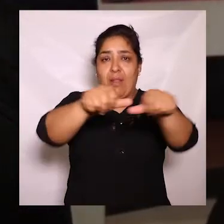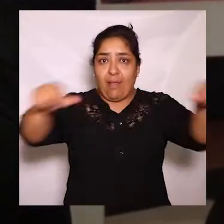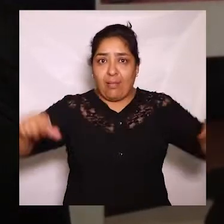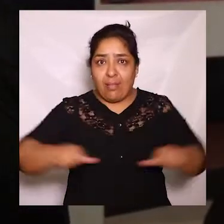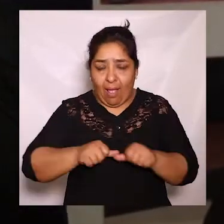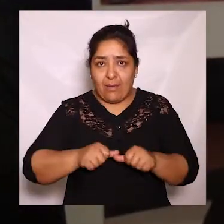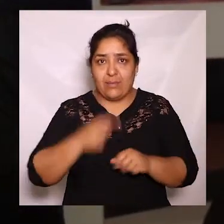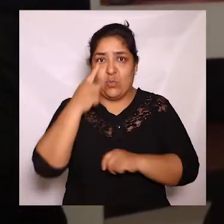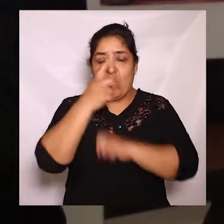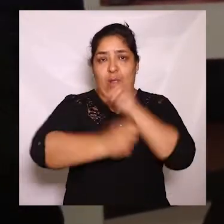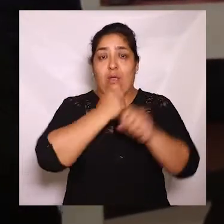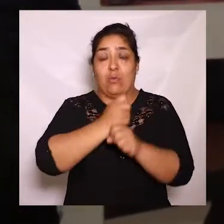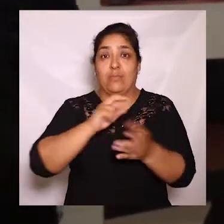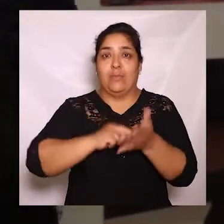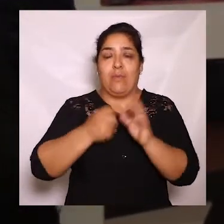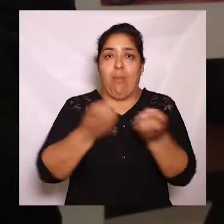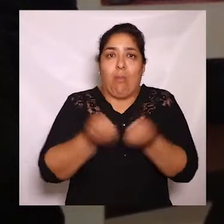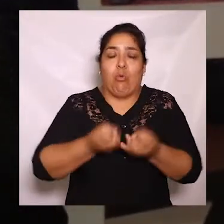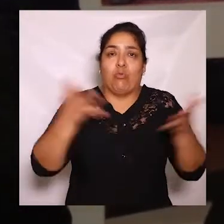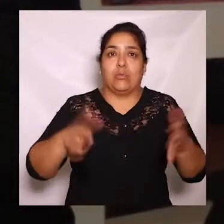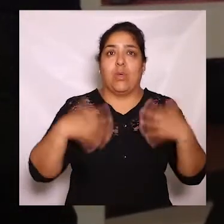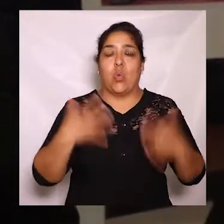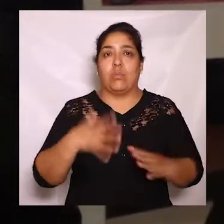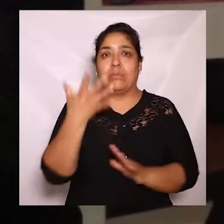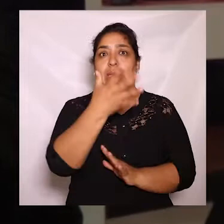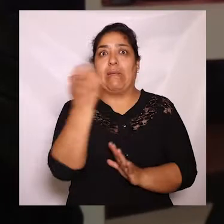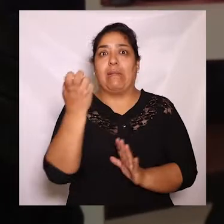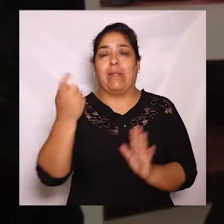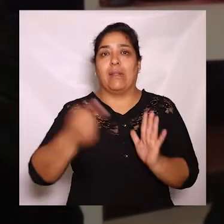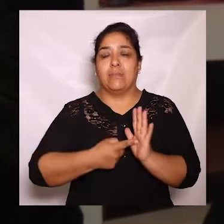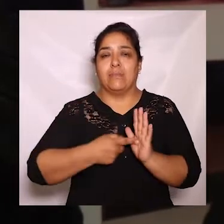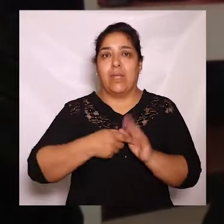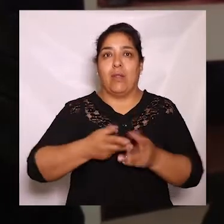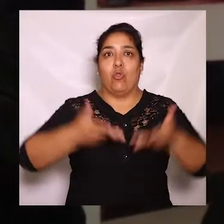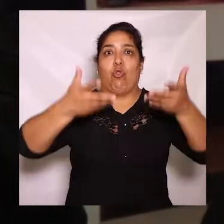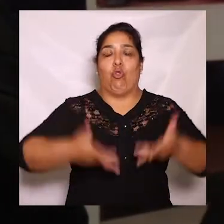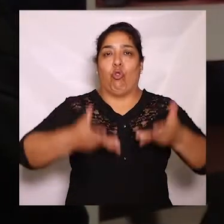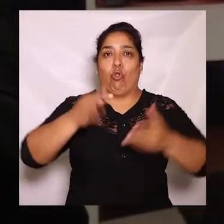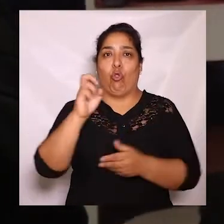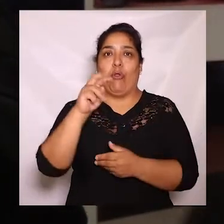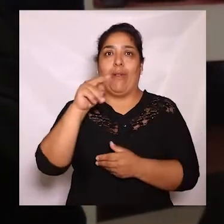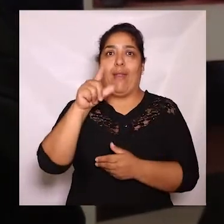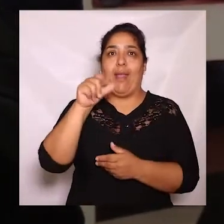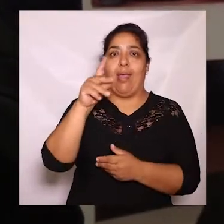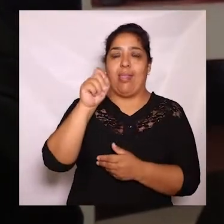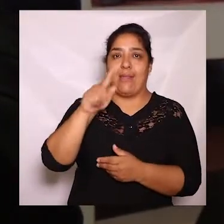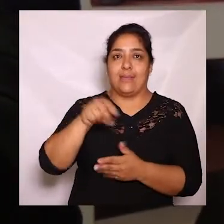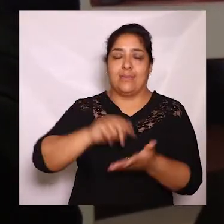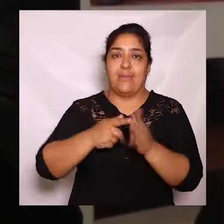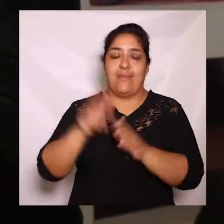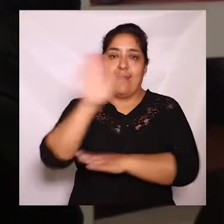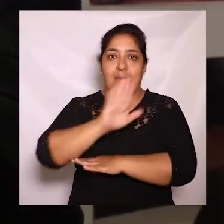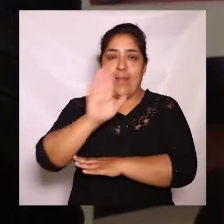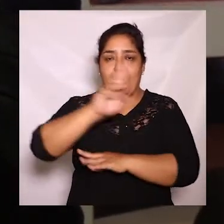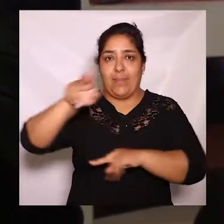23, 24.000 hectáreas al año, una producción superior a los 500.000 toneladas al año en el Departamento de Nariño y hay una